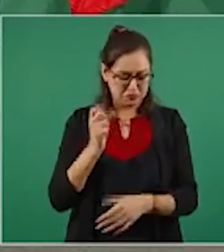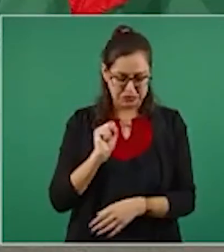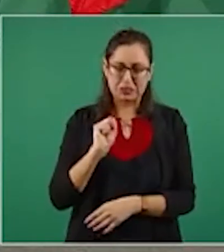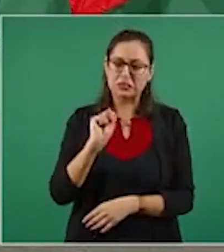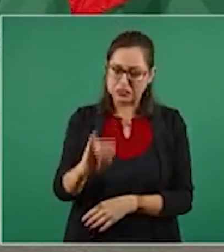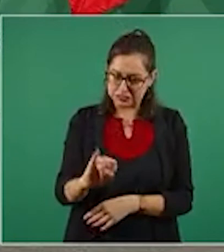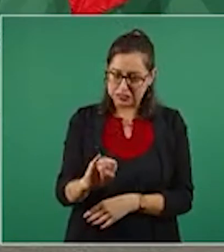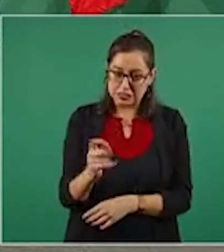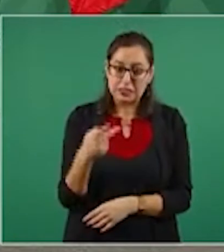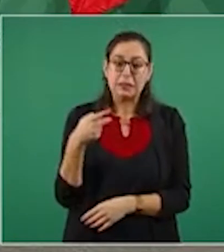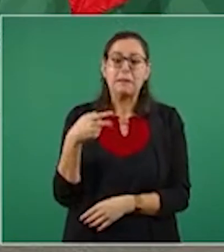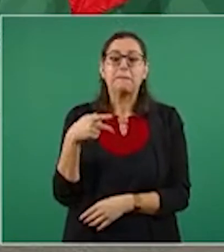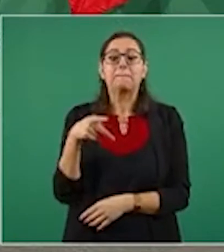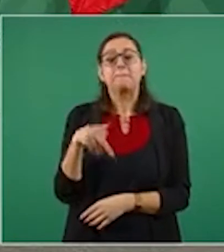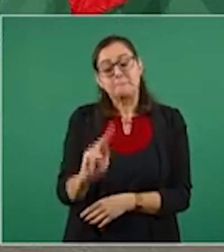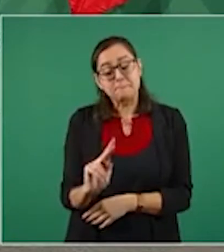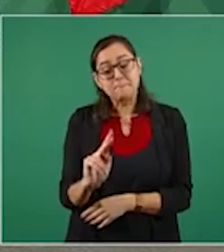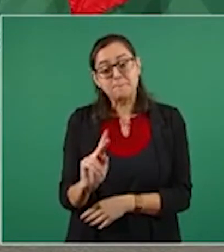ya tenemos